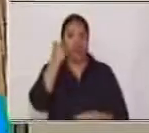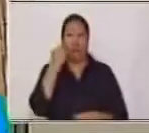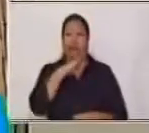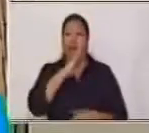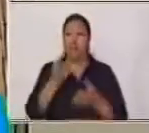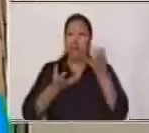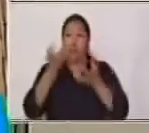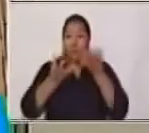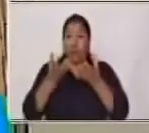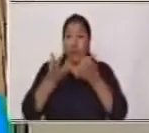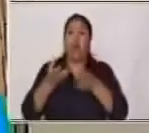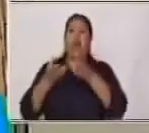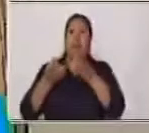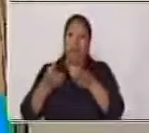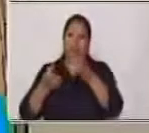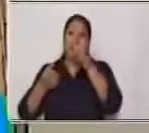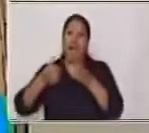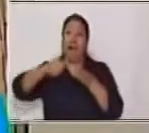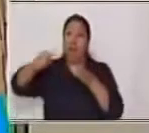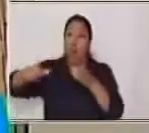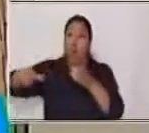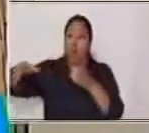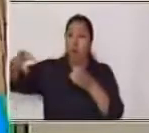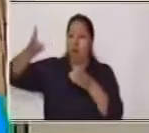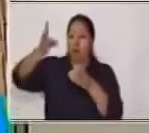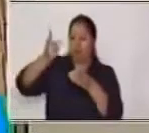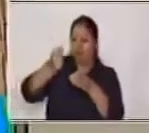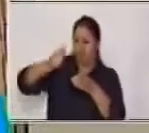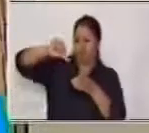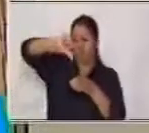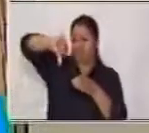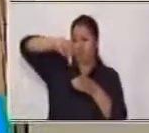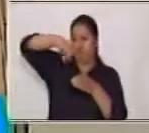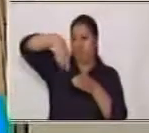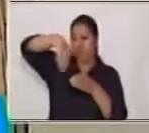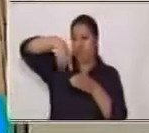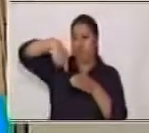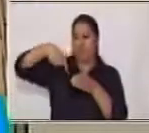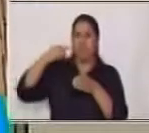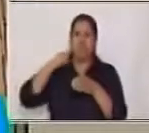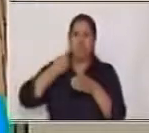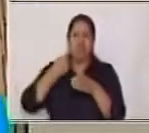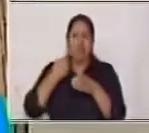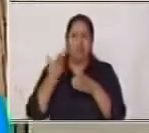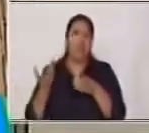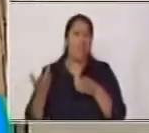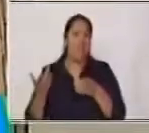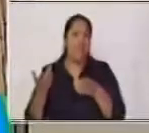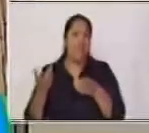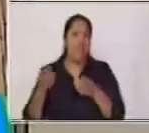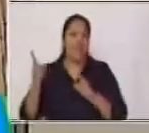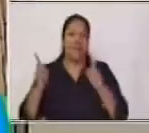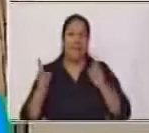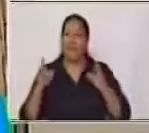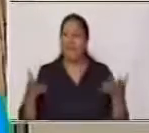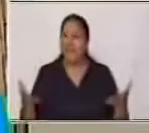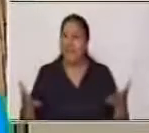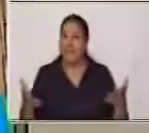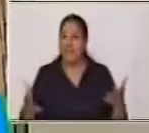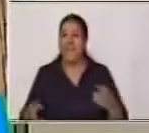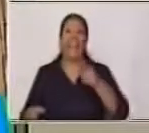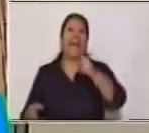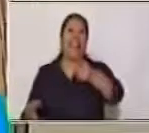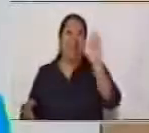toman con agua caliente Y miel ¿Quién será? ¿Quién será? ¡Sí!